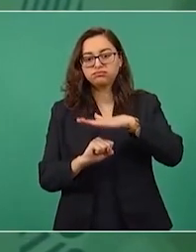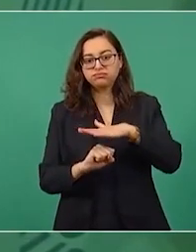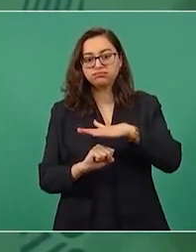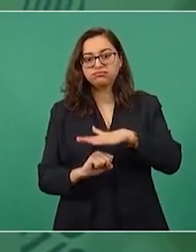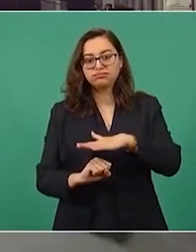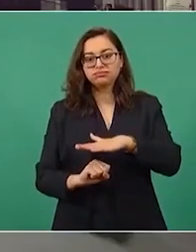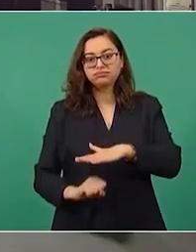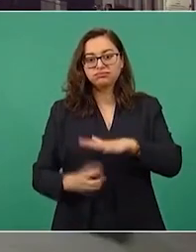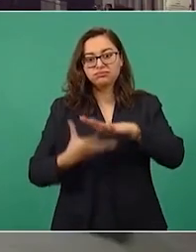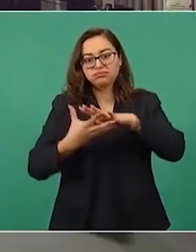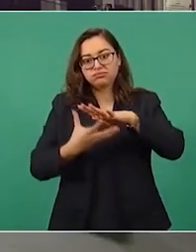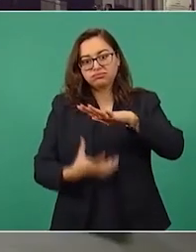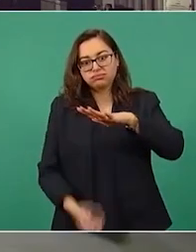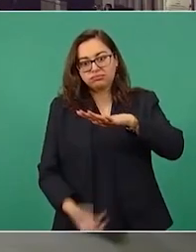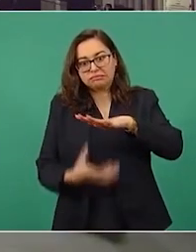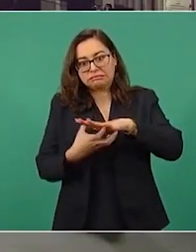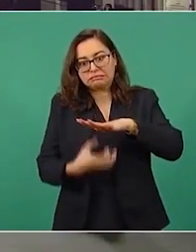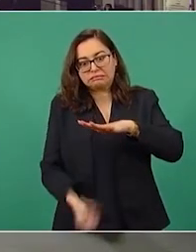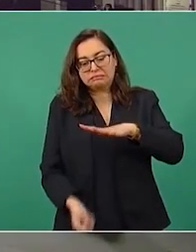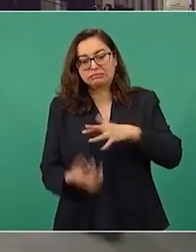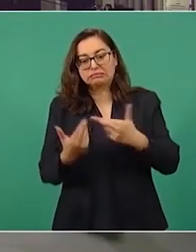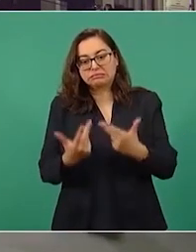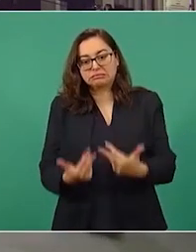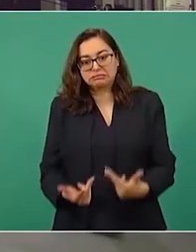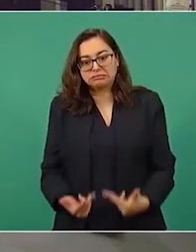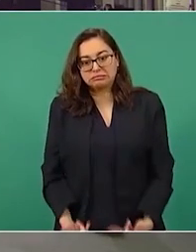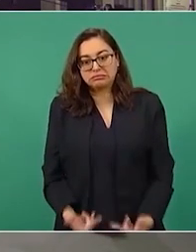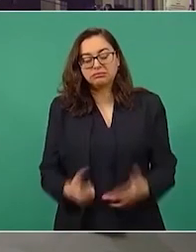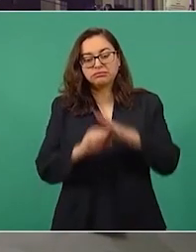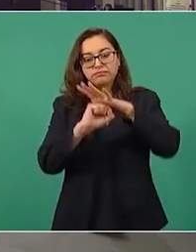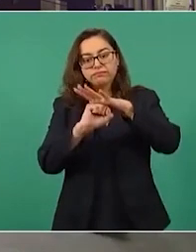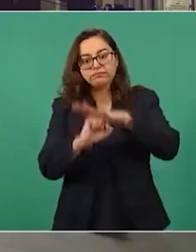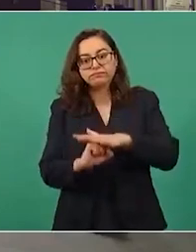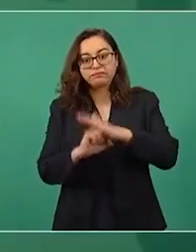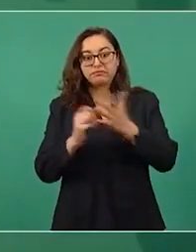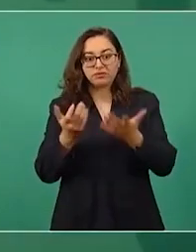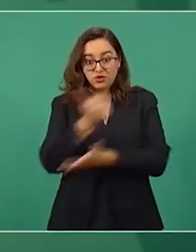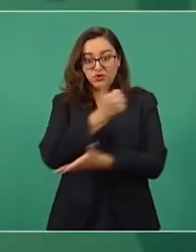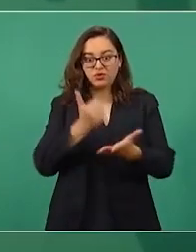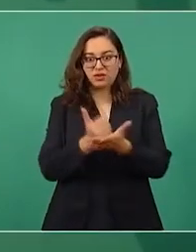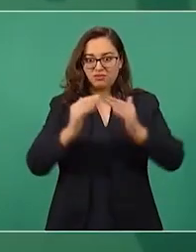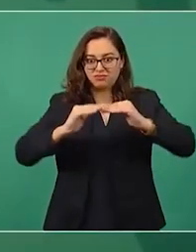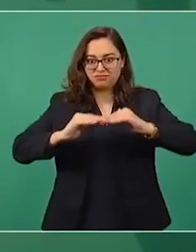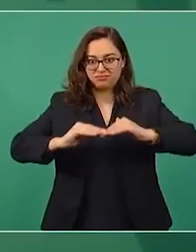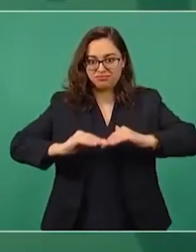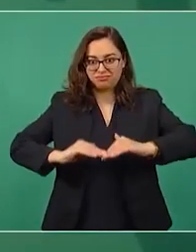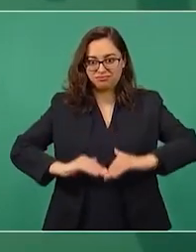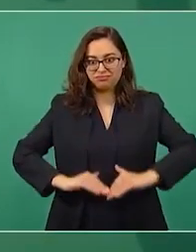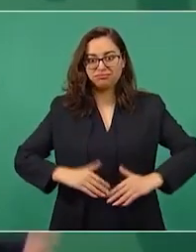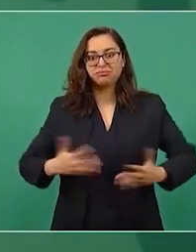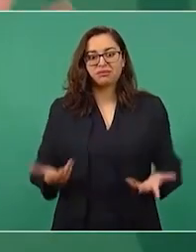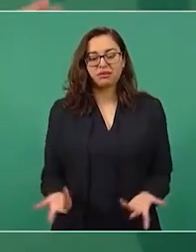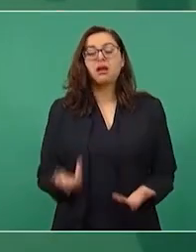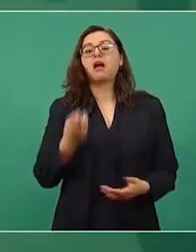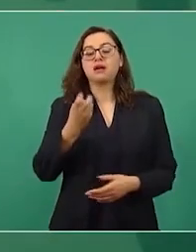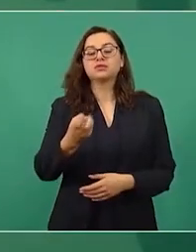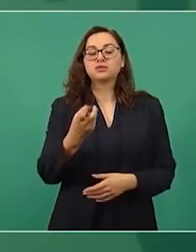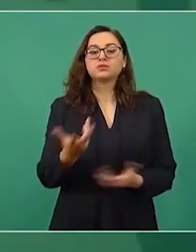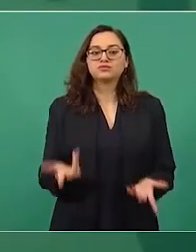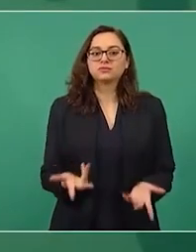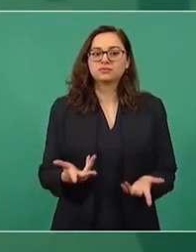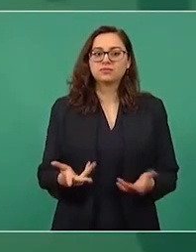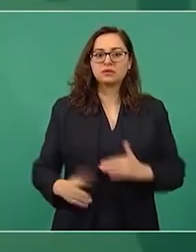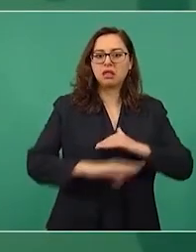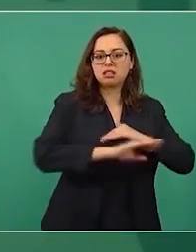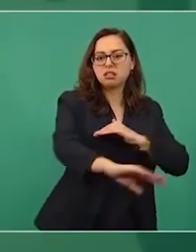Entonces, tenemos que cuidar el medio ambiente y no todo tiene que ser